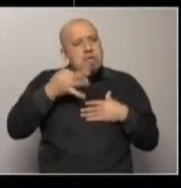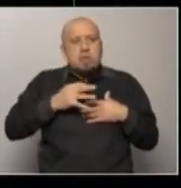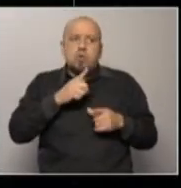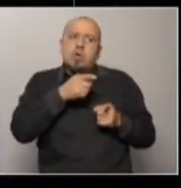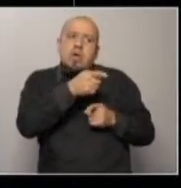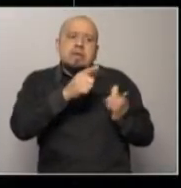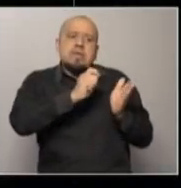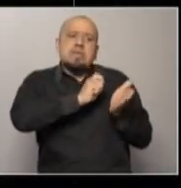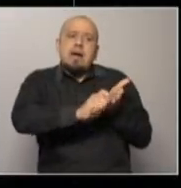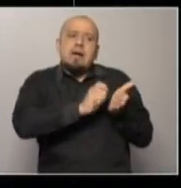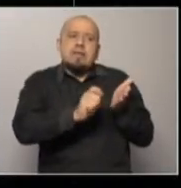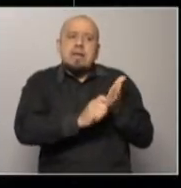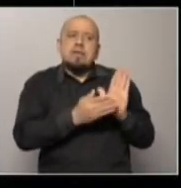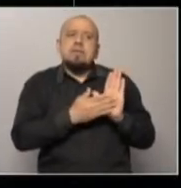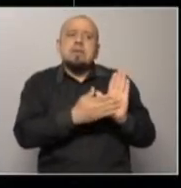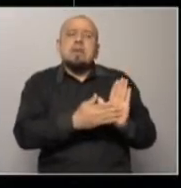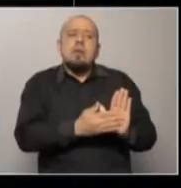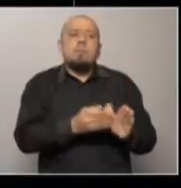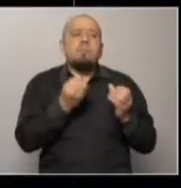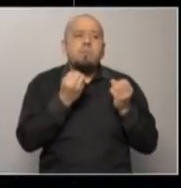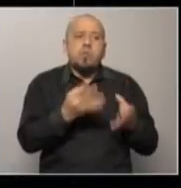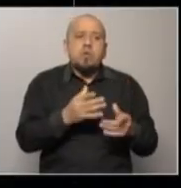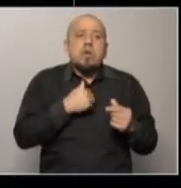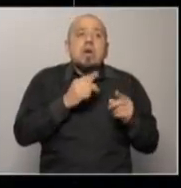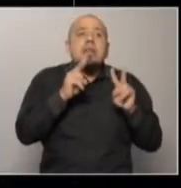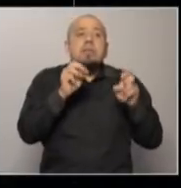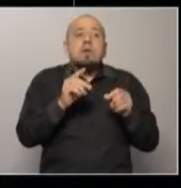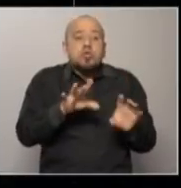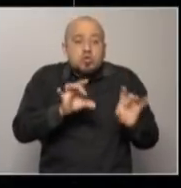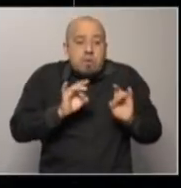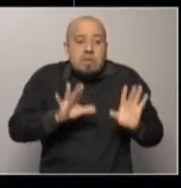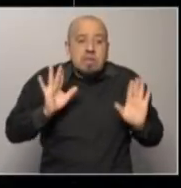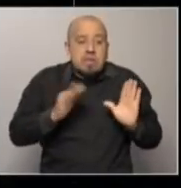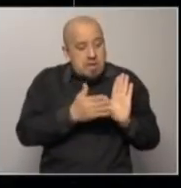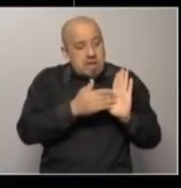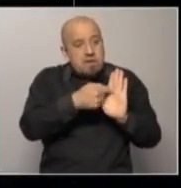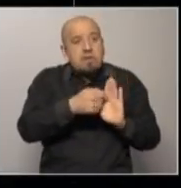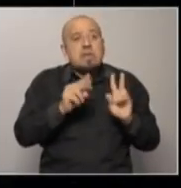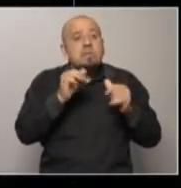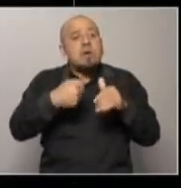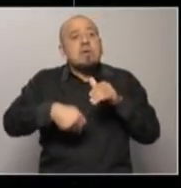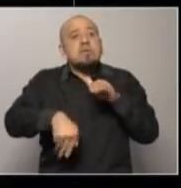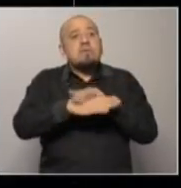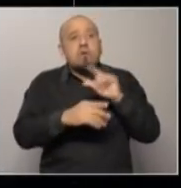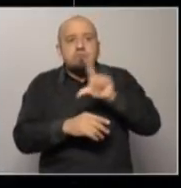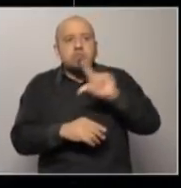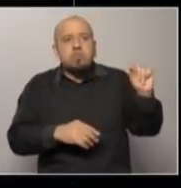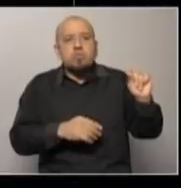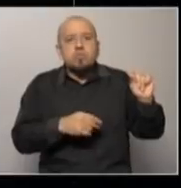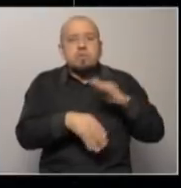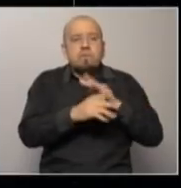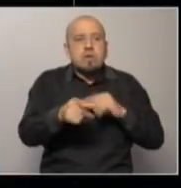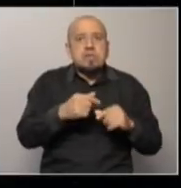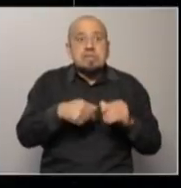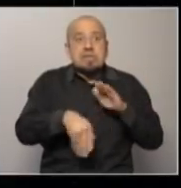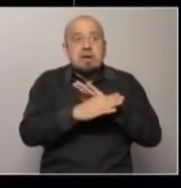actas pasaron inadvertidas porque estaban referidas únicamente al escape de Gilberto Vázquez de la cárcel. Es